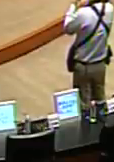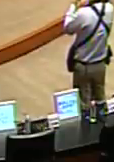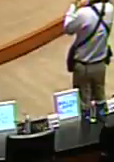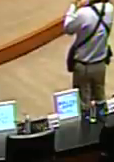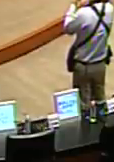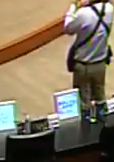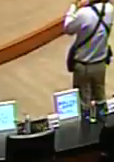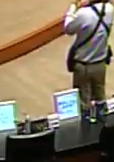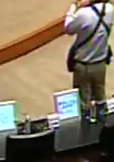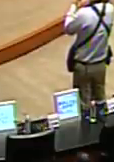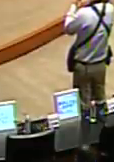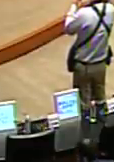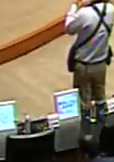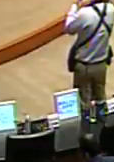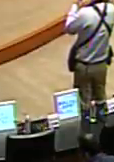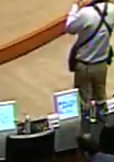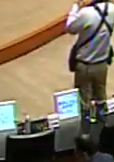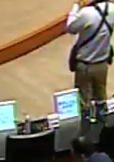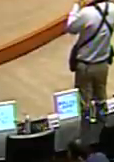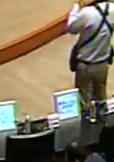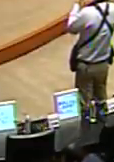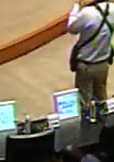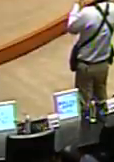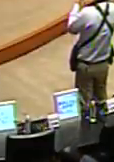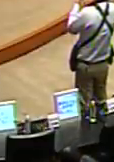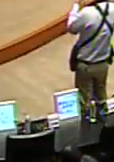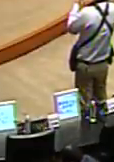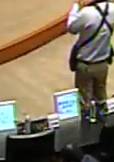Con su venia, señor presidente,